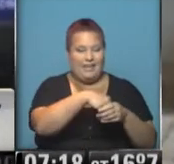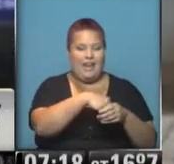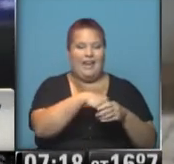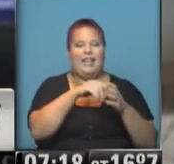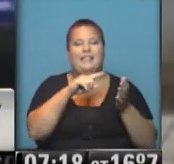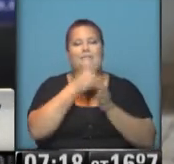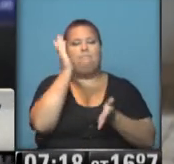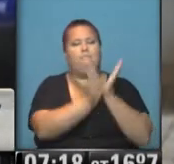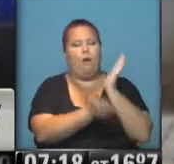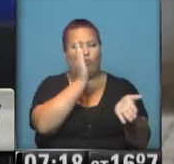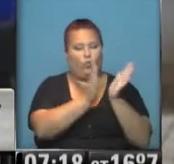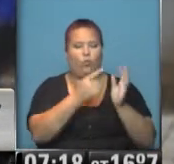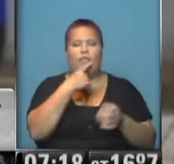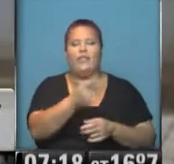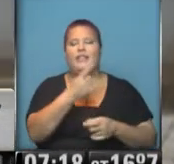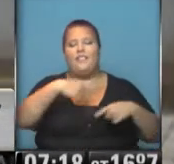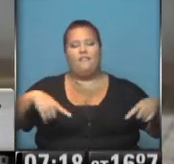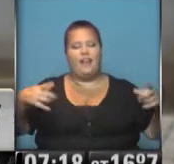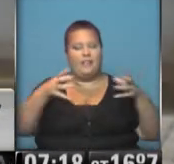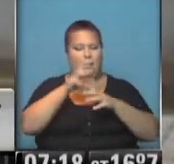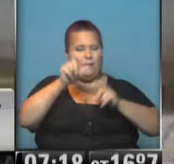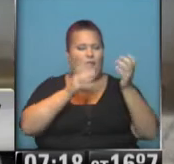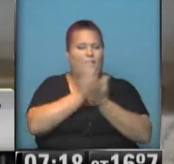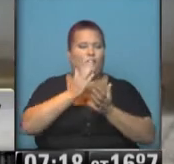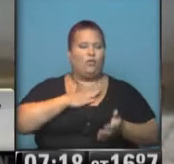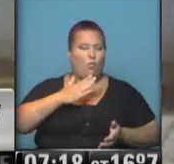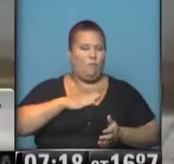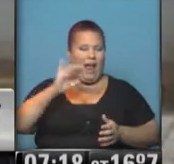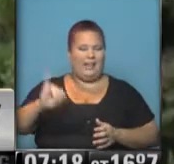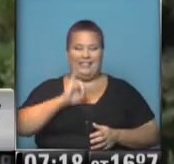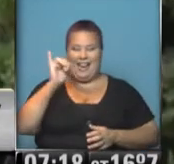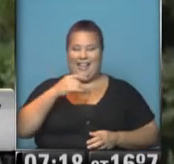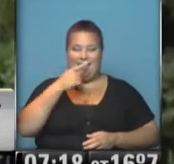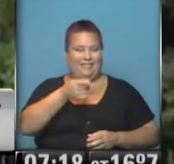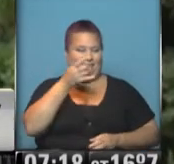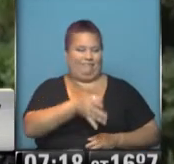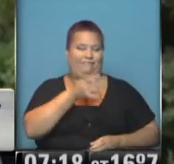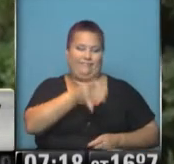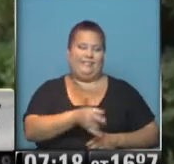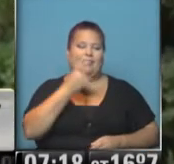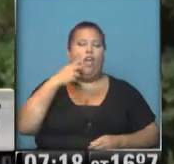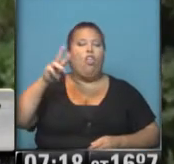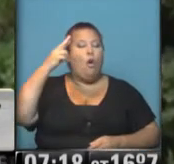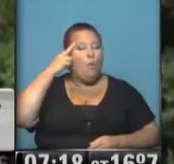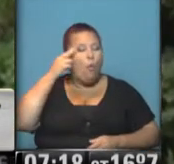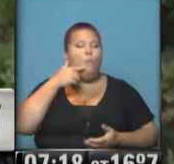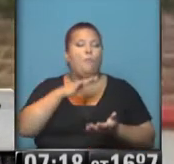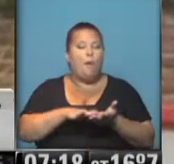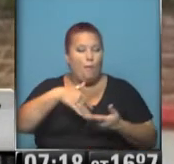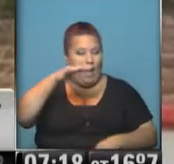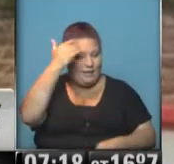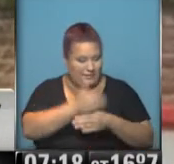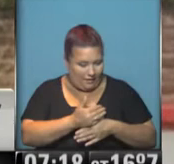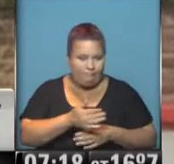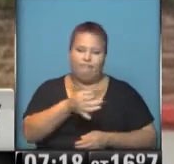centro de tortura, así calificada por diferentes colectivos de derechos humanos a nivel internacional. Y te acordás que desde el 2009 se había prometido que se iba a cerrar.